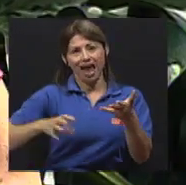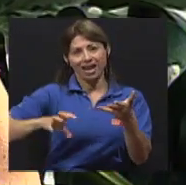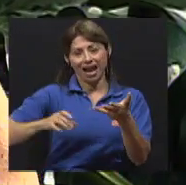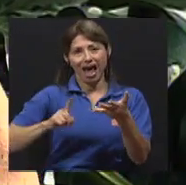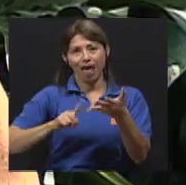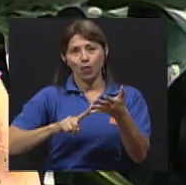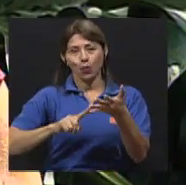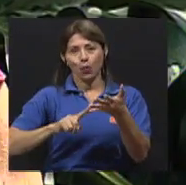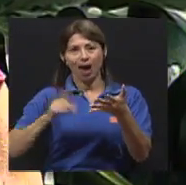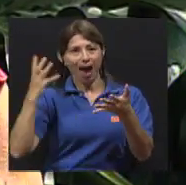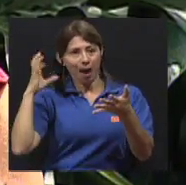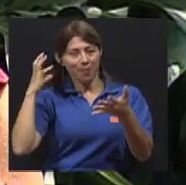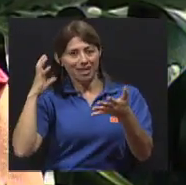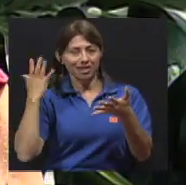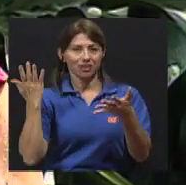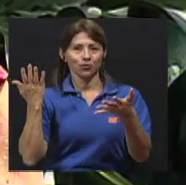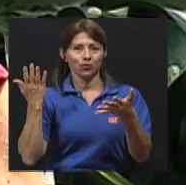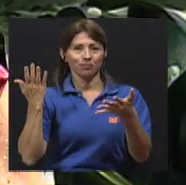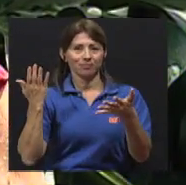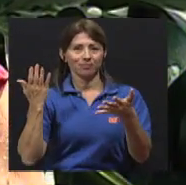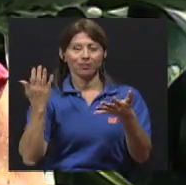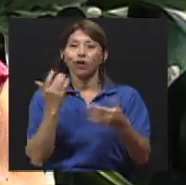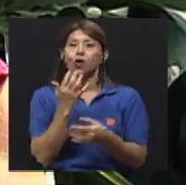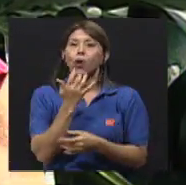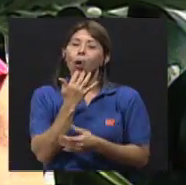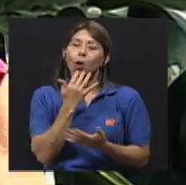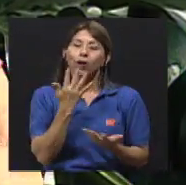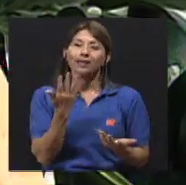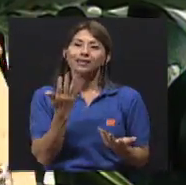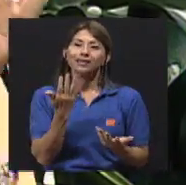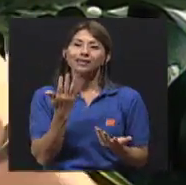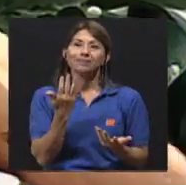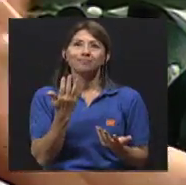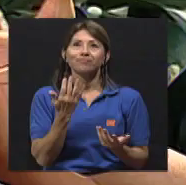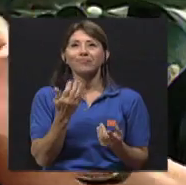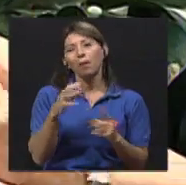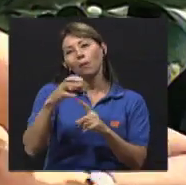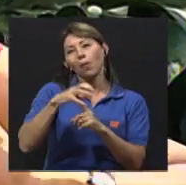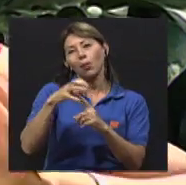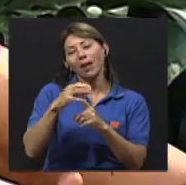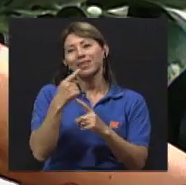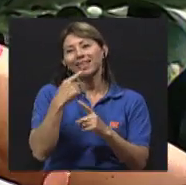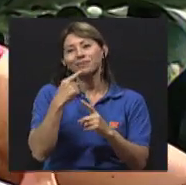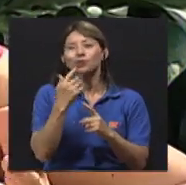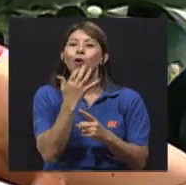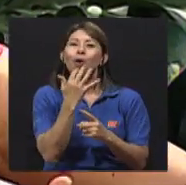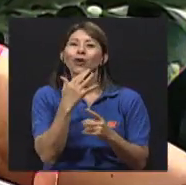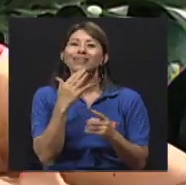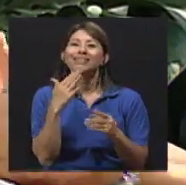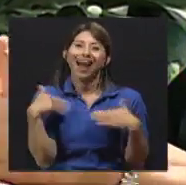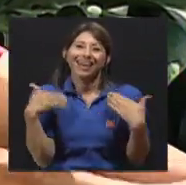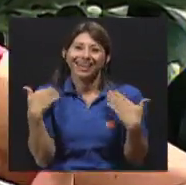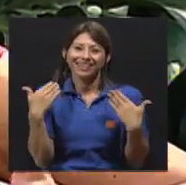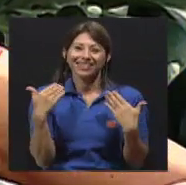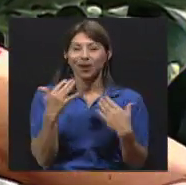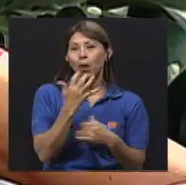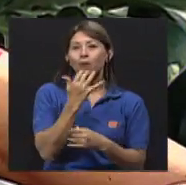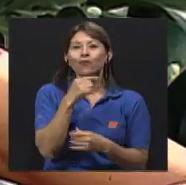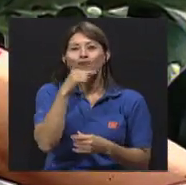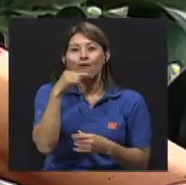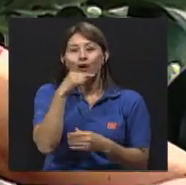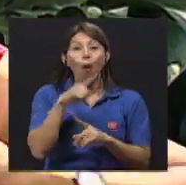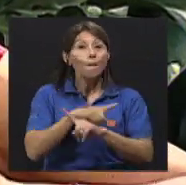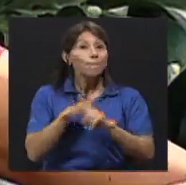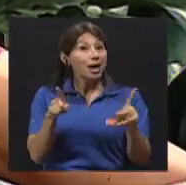el anaranjado, el amarillo. Los colores que popularmente llamamos colores alegres, rojo, ¿verdad?